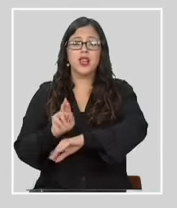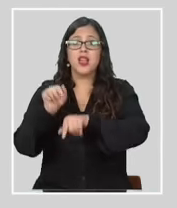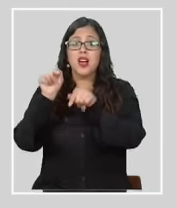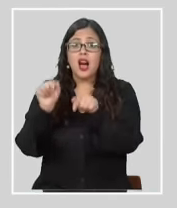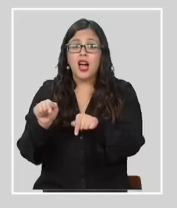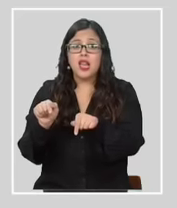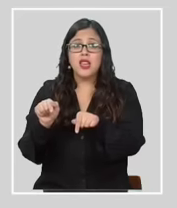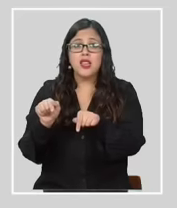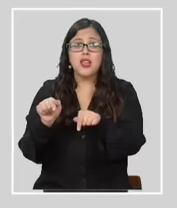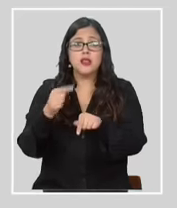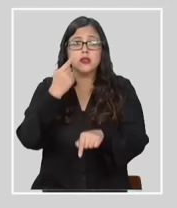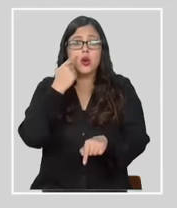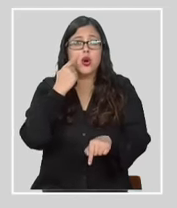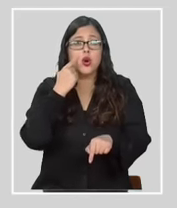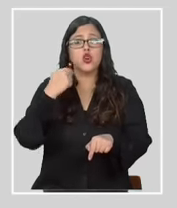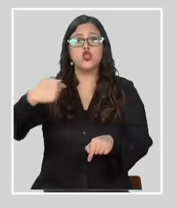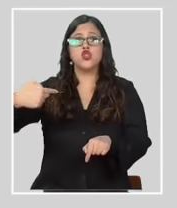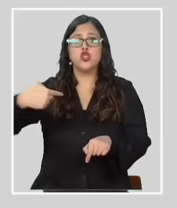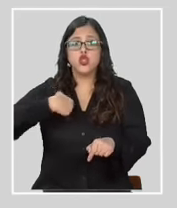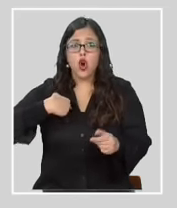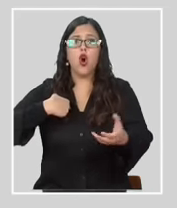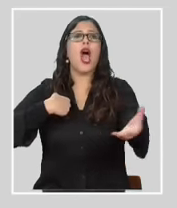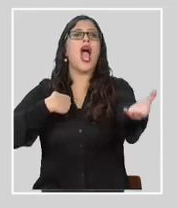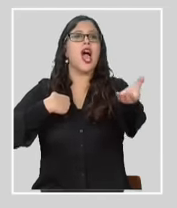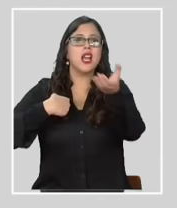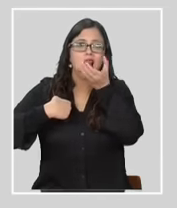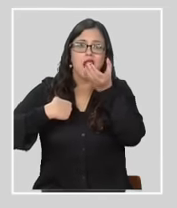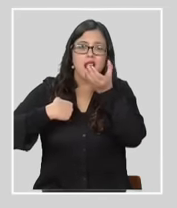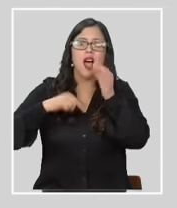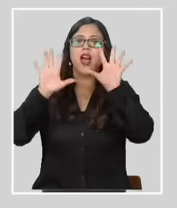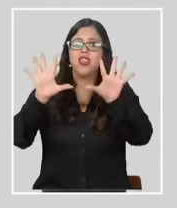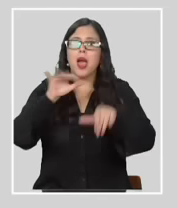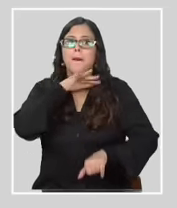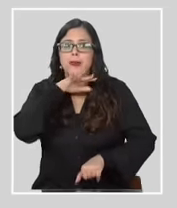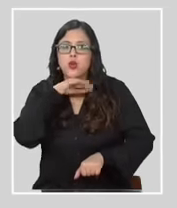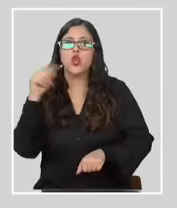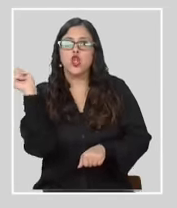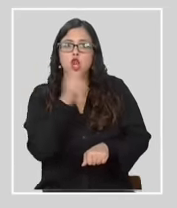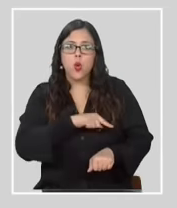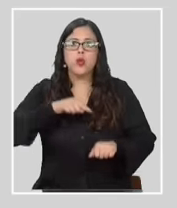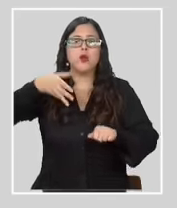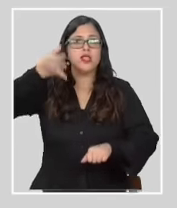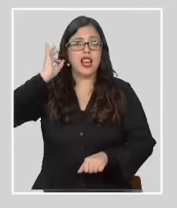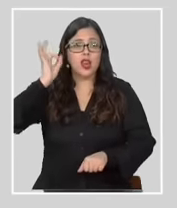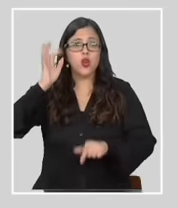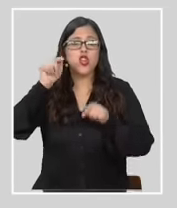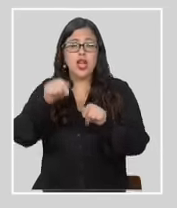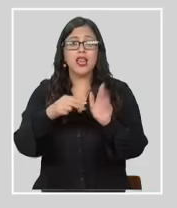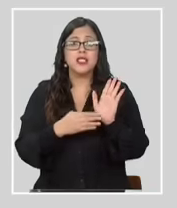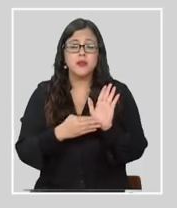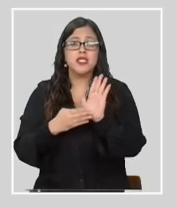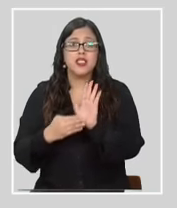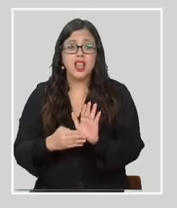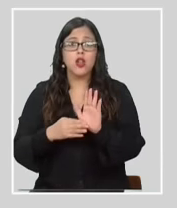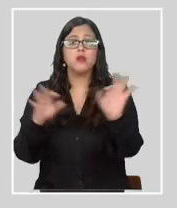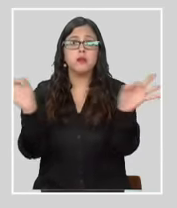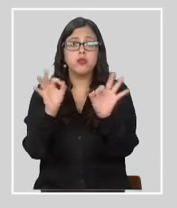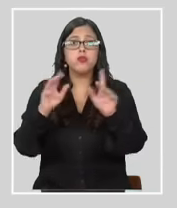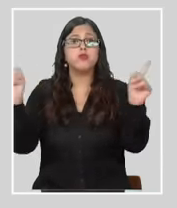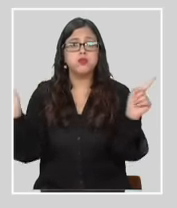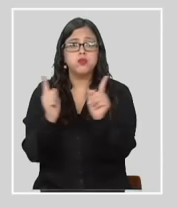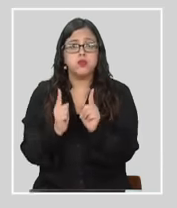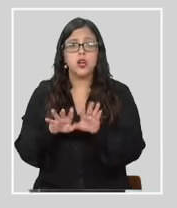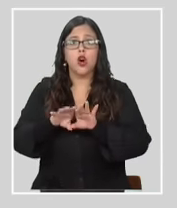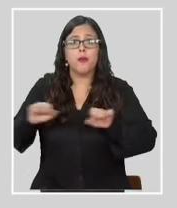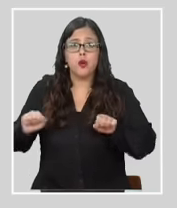lo anterior es que grabé estos 10 minutos de la última parte de la reunión en donde se presentaron conclusiones y